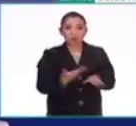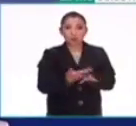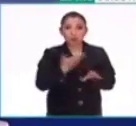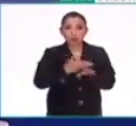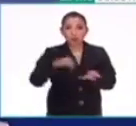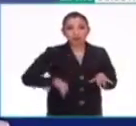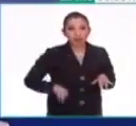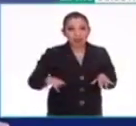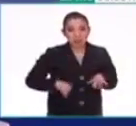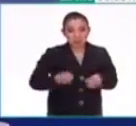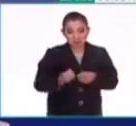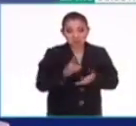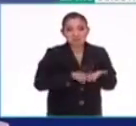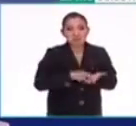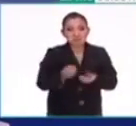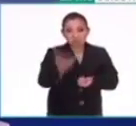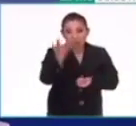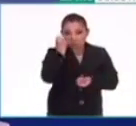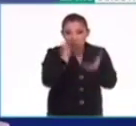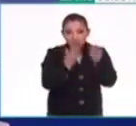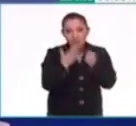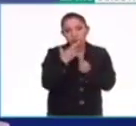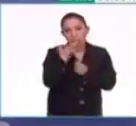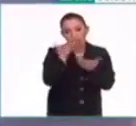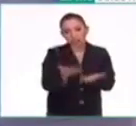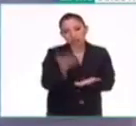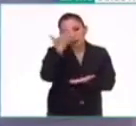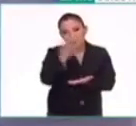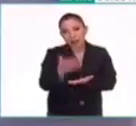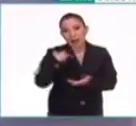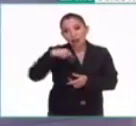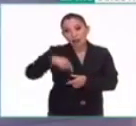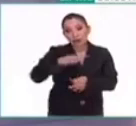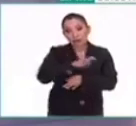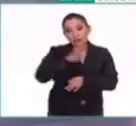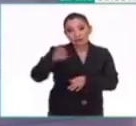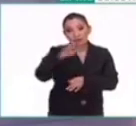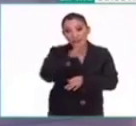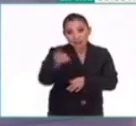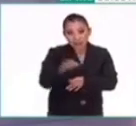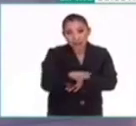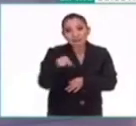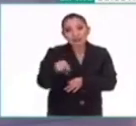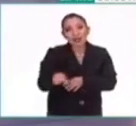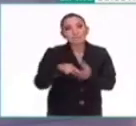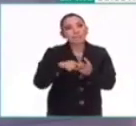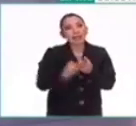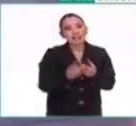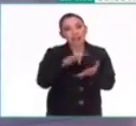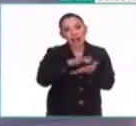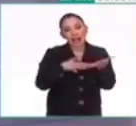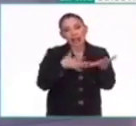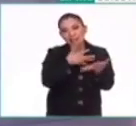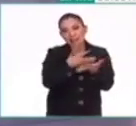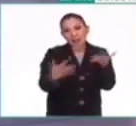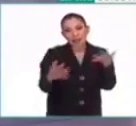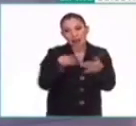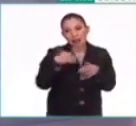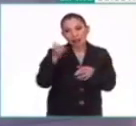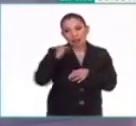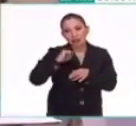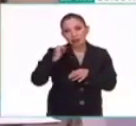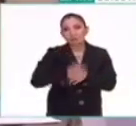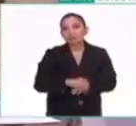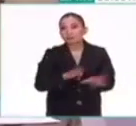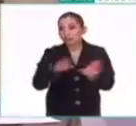muy interesante y muy enriquecedor. Y pues, qué mejor que saber que estamos en estas fechas, en el inicio del calendario prehispánico.